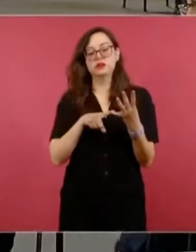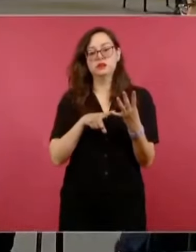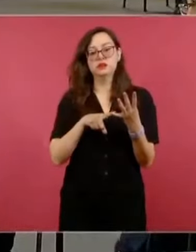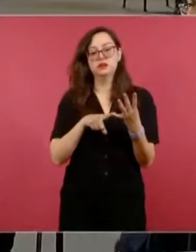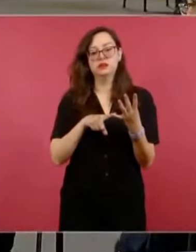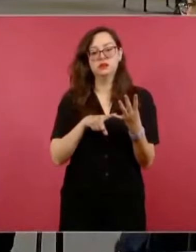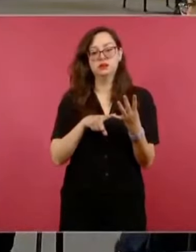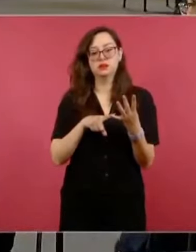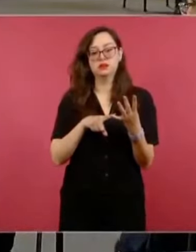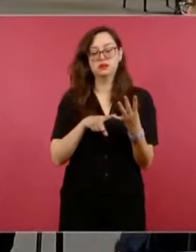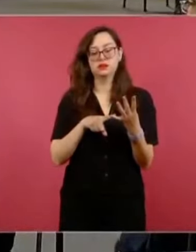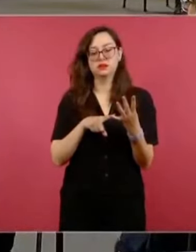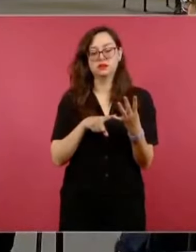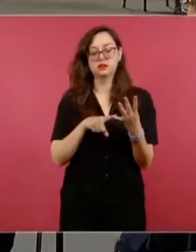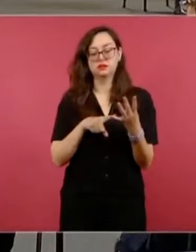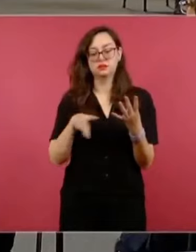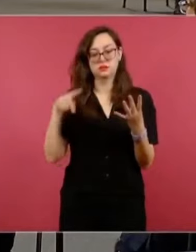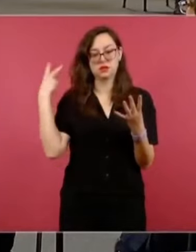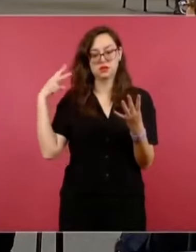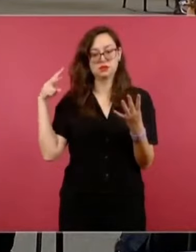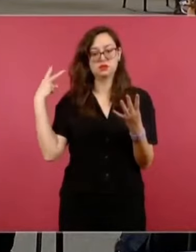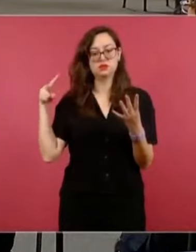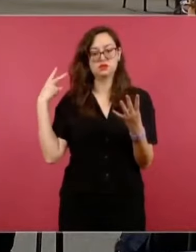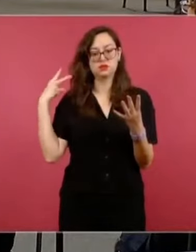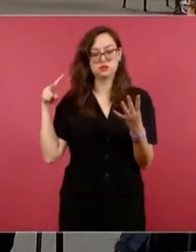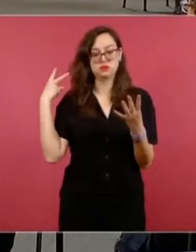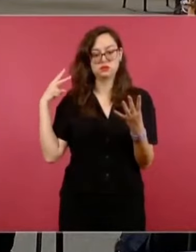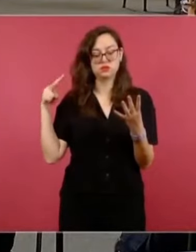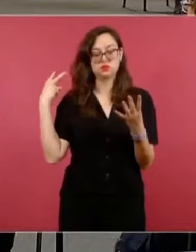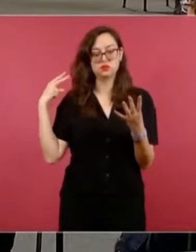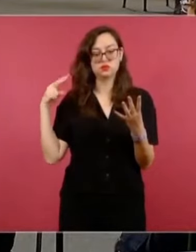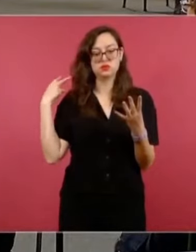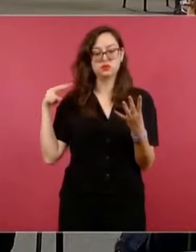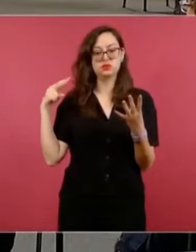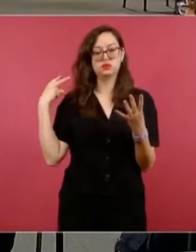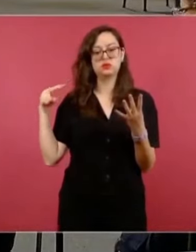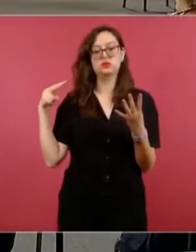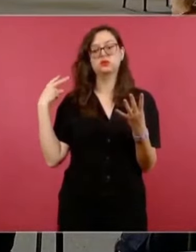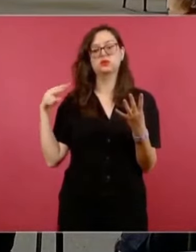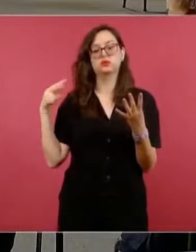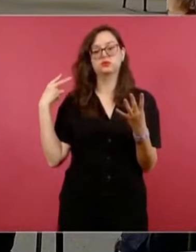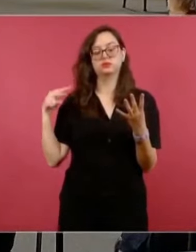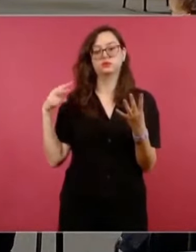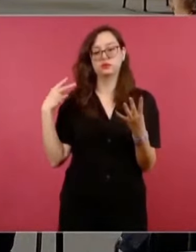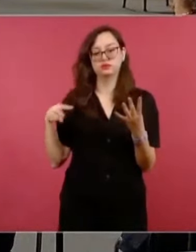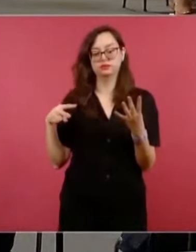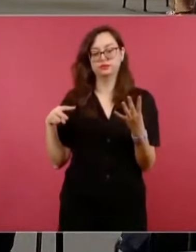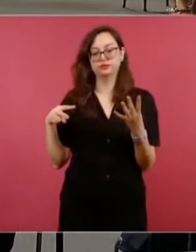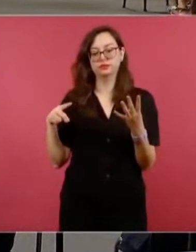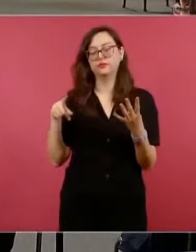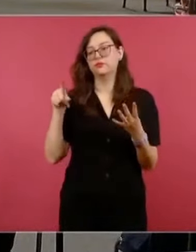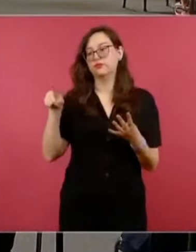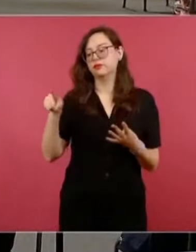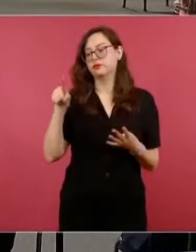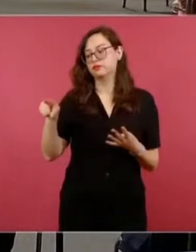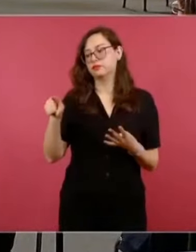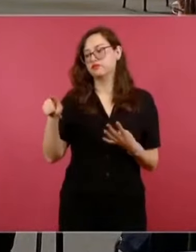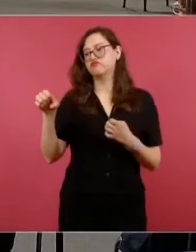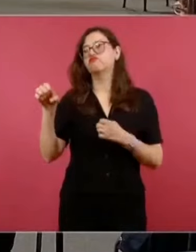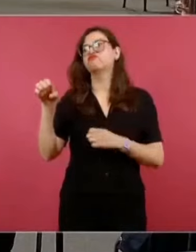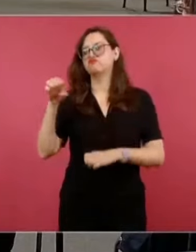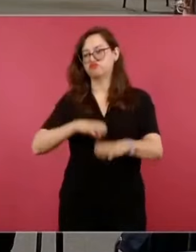de Veracruz, donde estaba El Águila y otras compañías extranjeras,